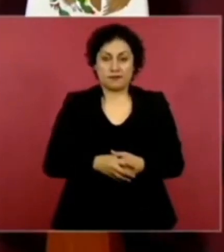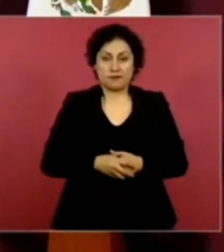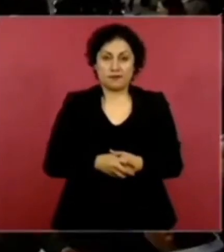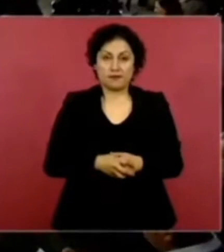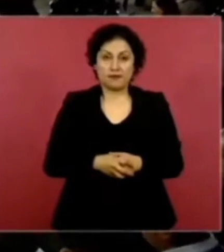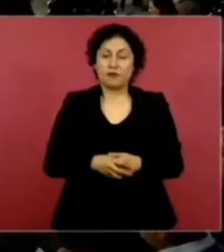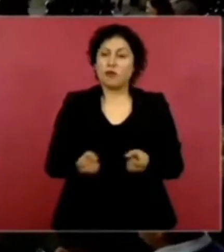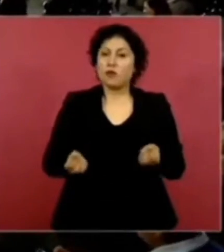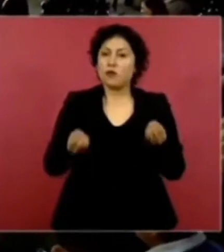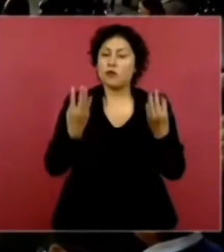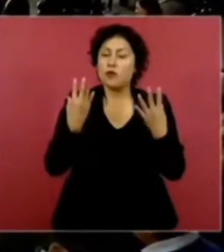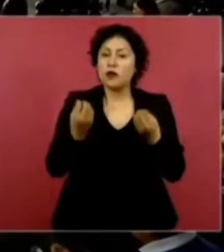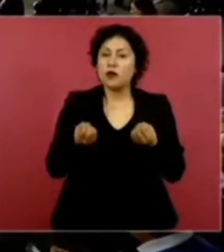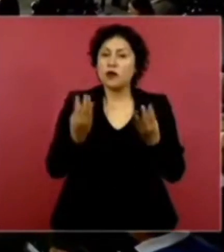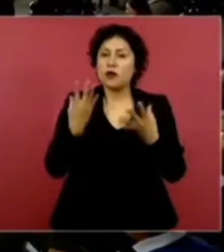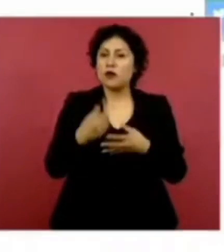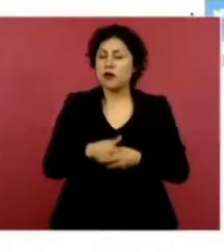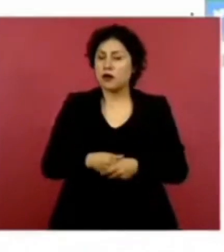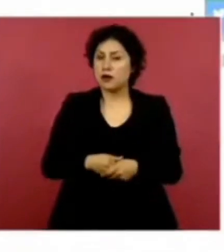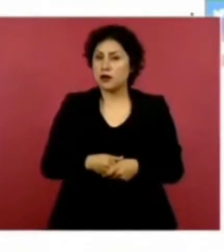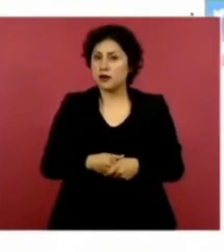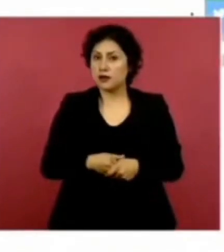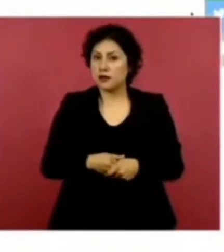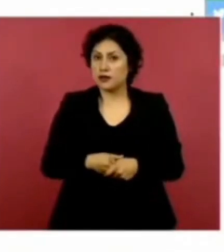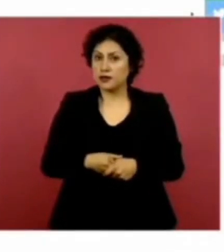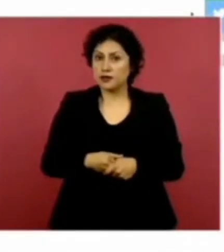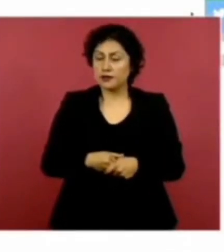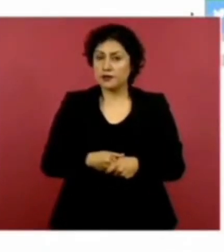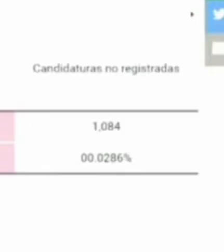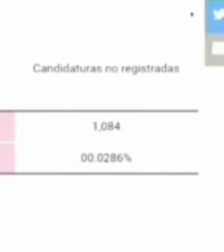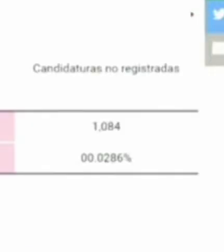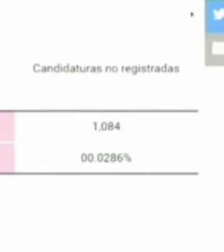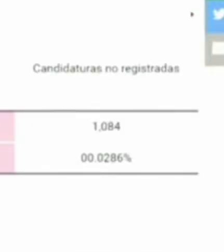¿Cuántos votos? 600 mil votos de diferencia.